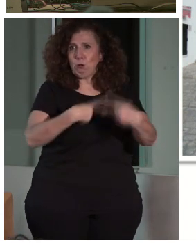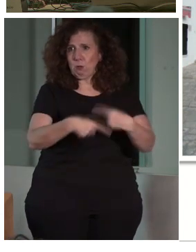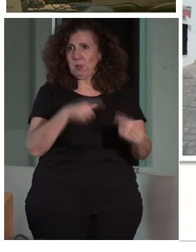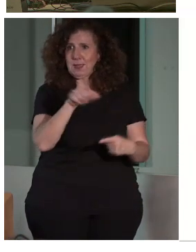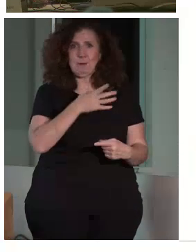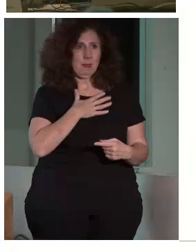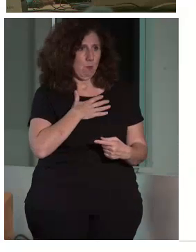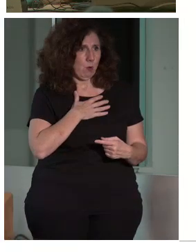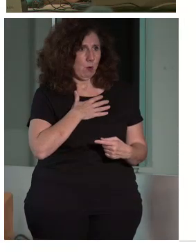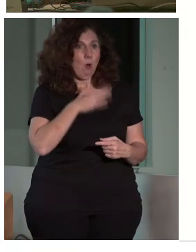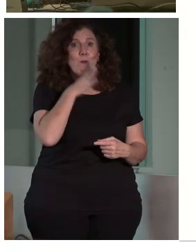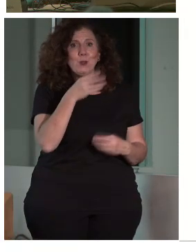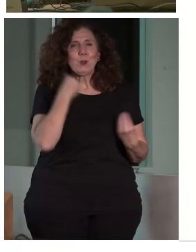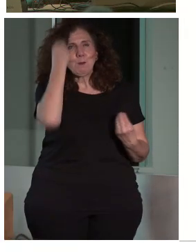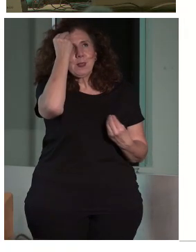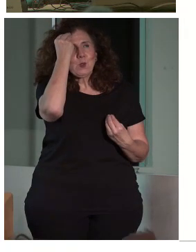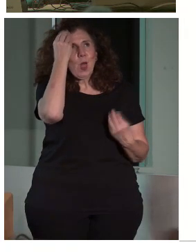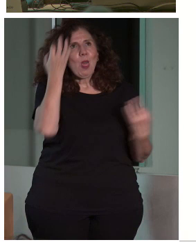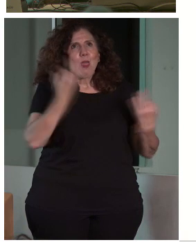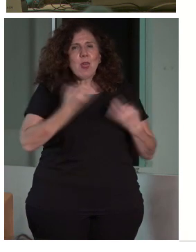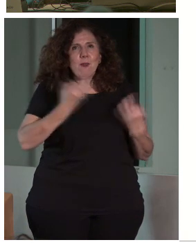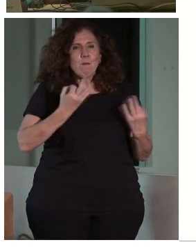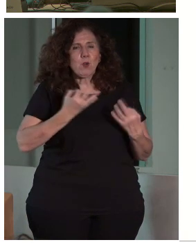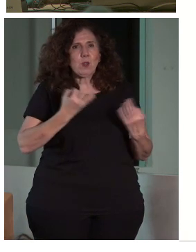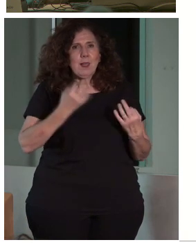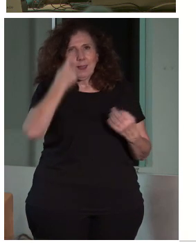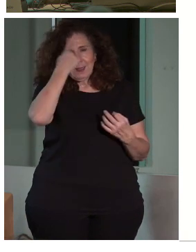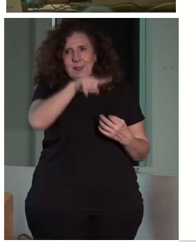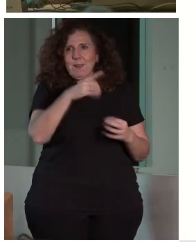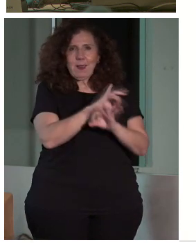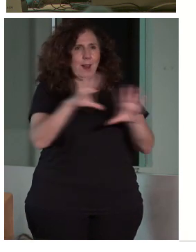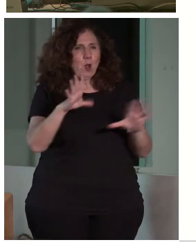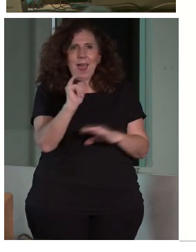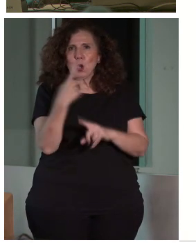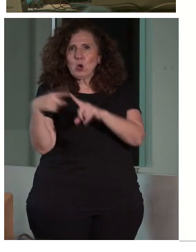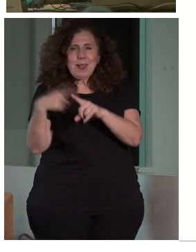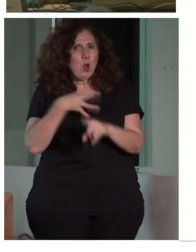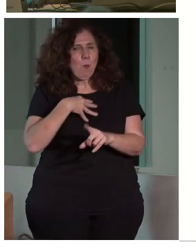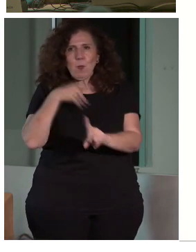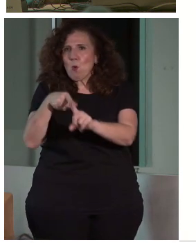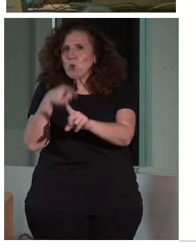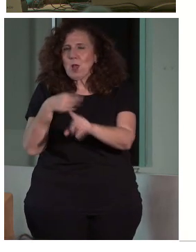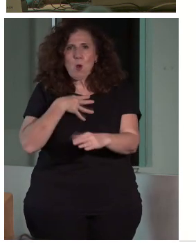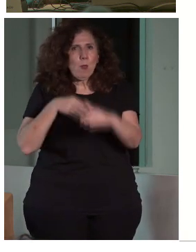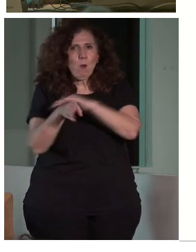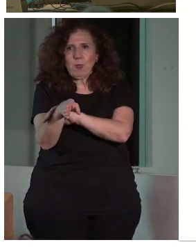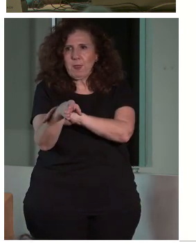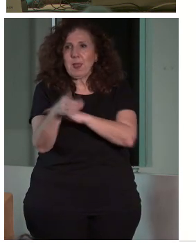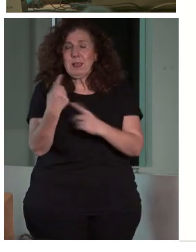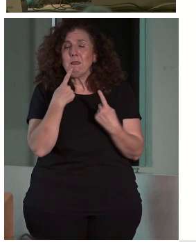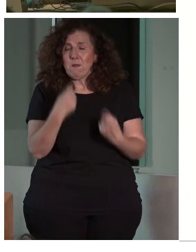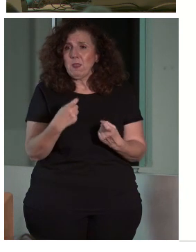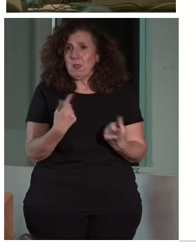creo que el pedir que nos identifiquemos con algo que no podemos usar, con algo a lo que no podemos acceder, es muy